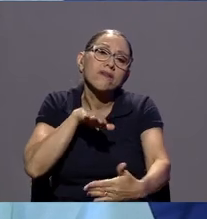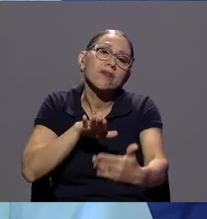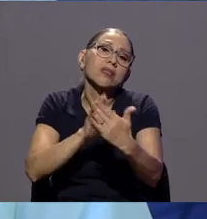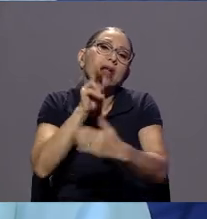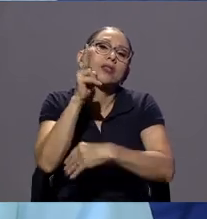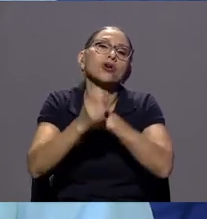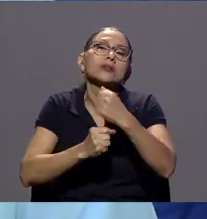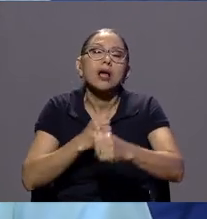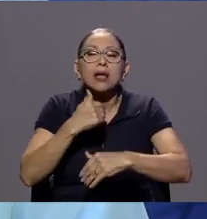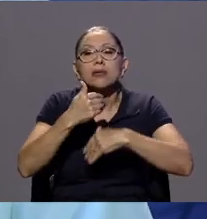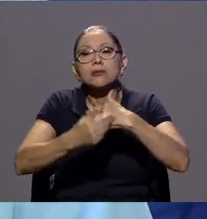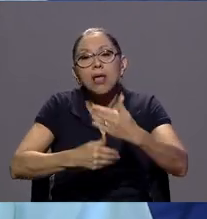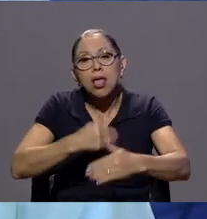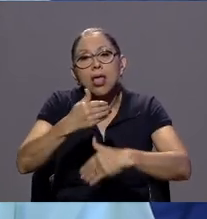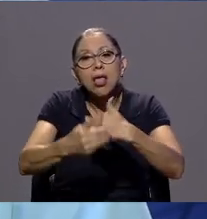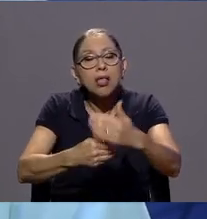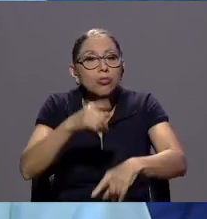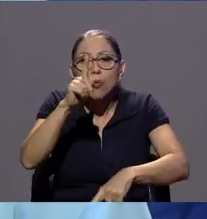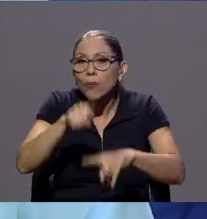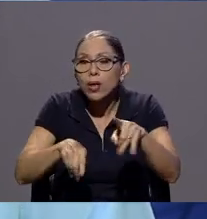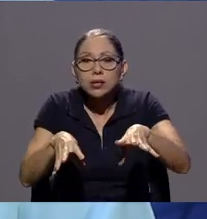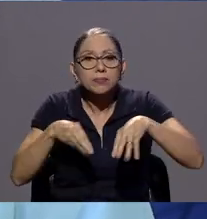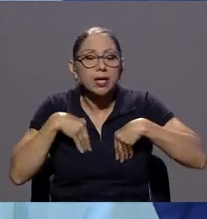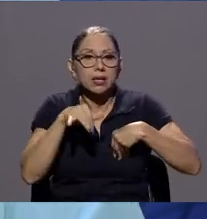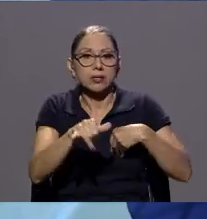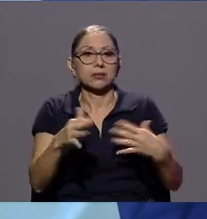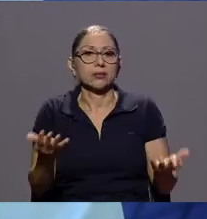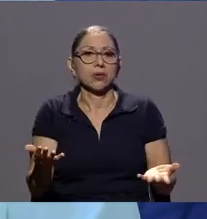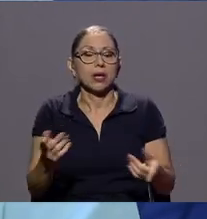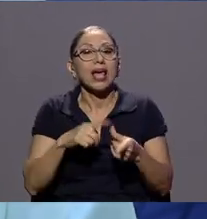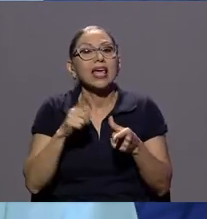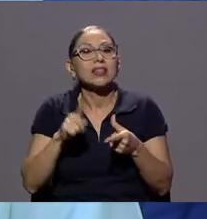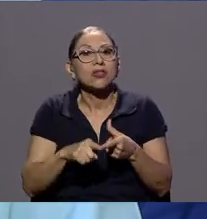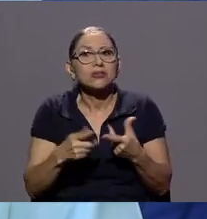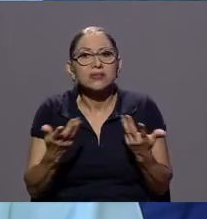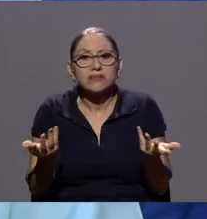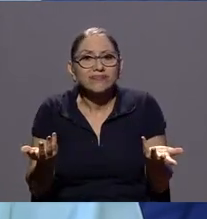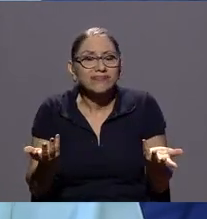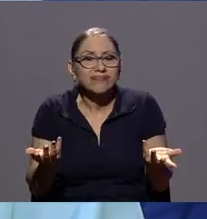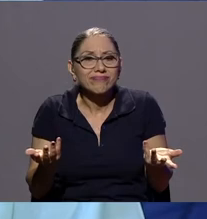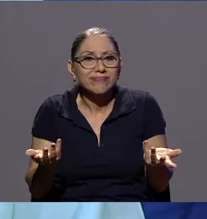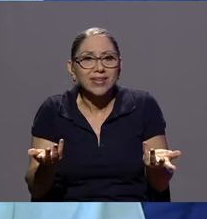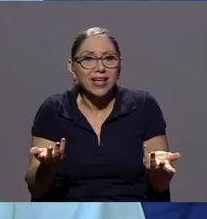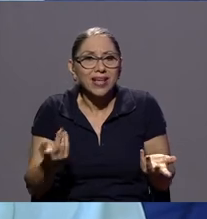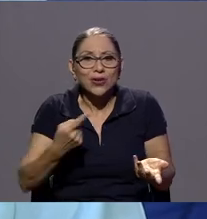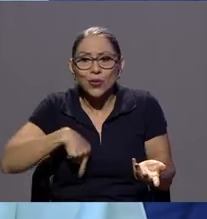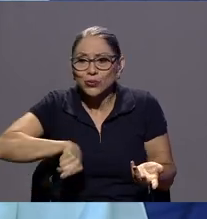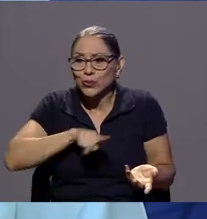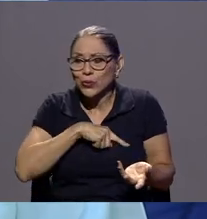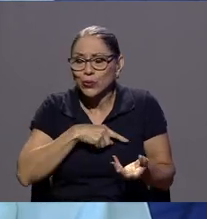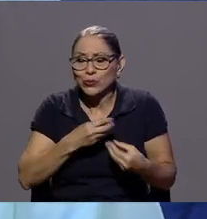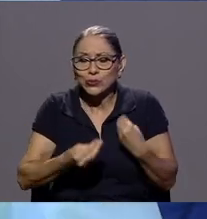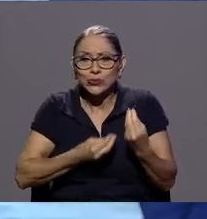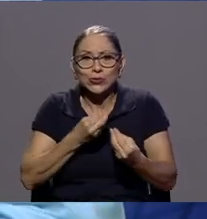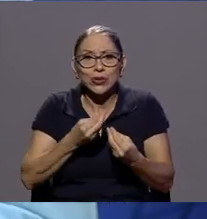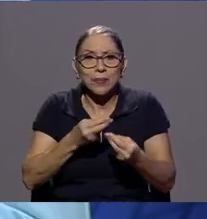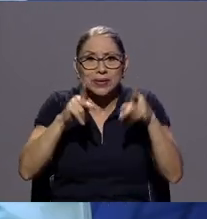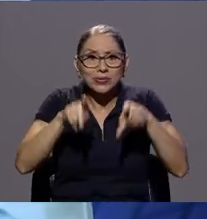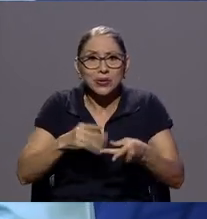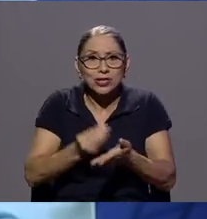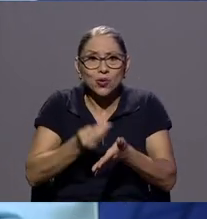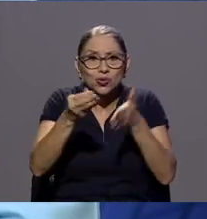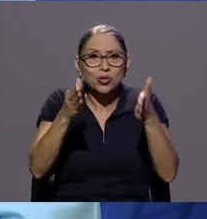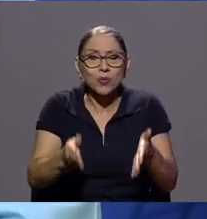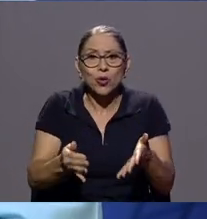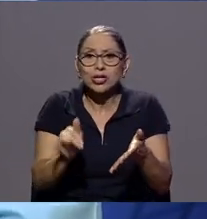para el consumidor entonces veamos que al final de cuentas quedamos como amarrados los consumidores frente a una mala